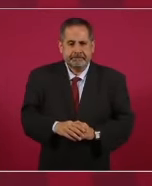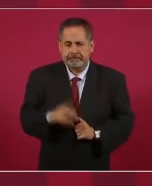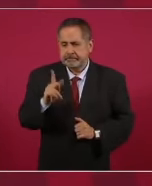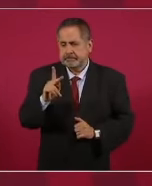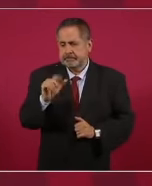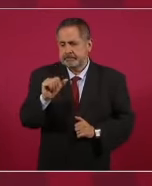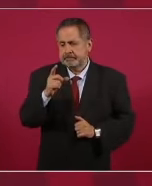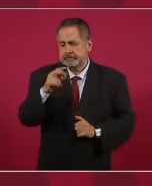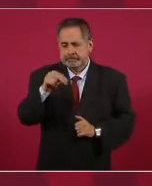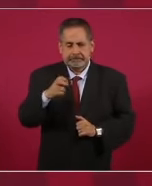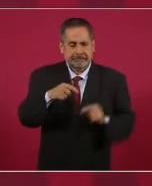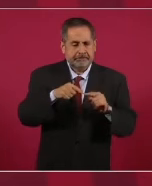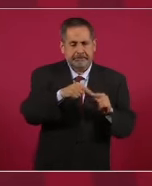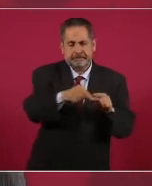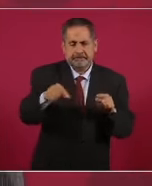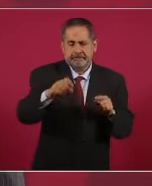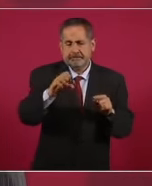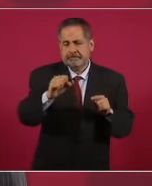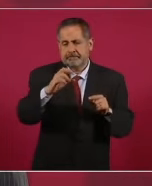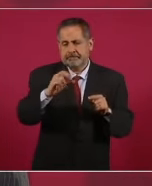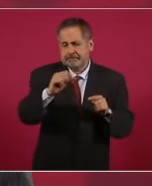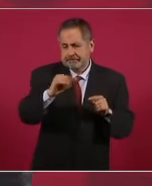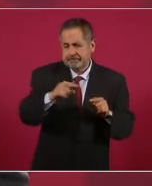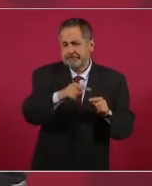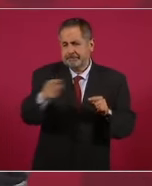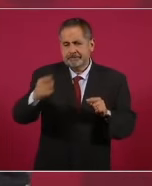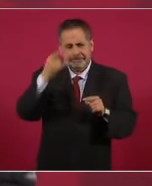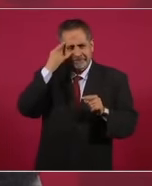Palenque, Escárcega, Campeche,